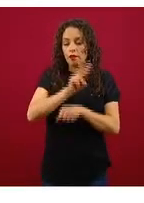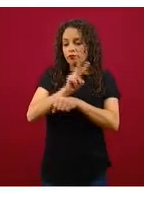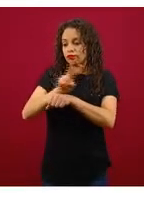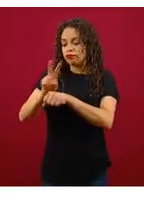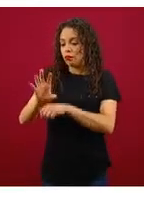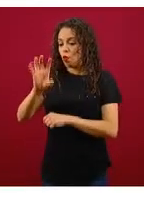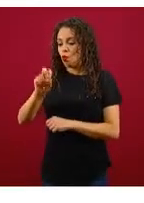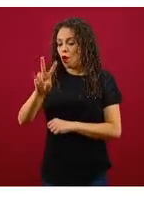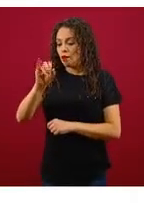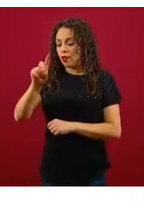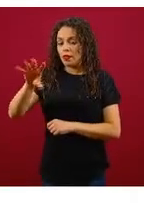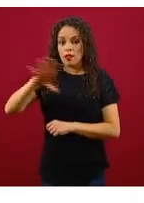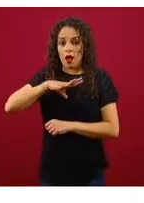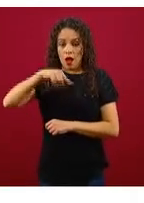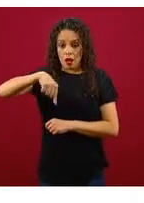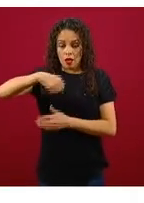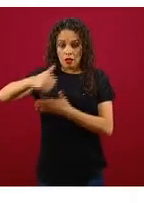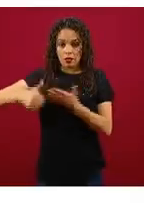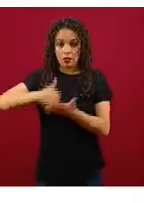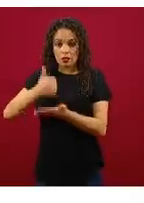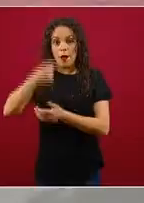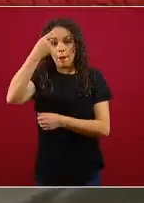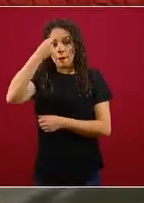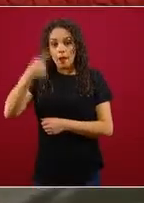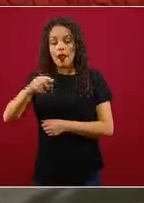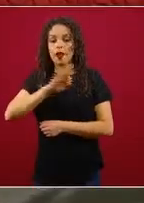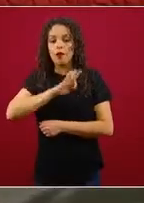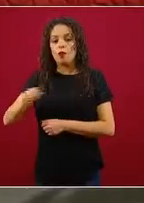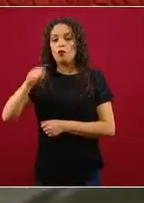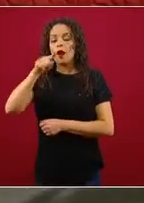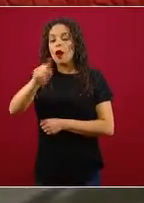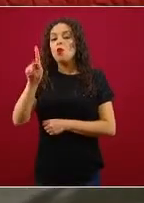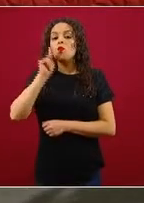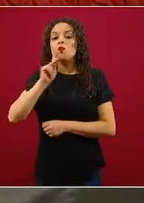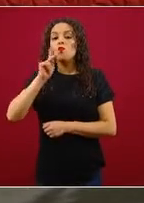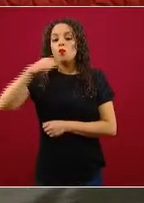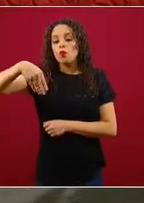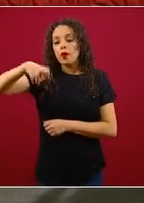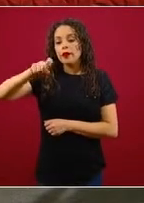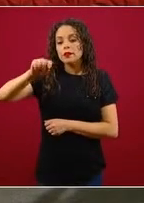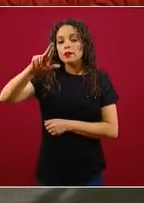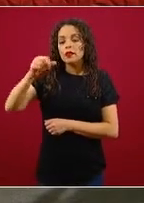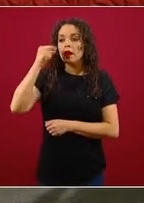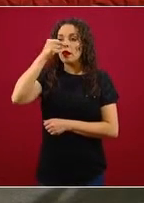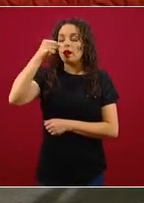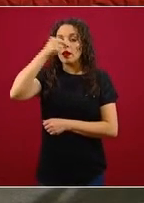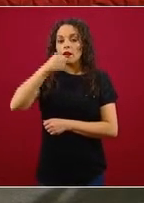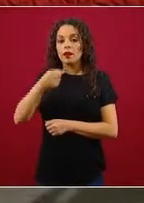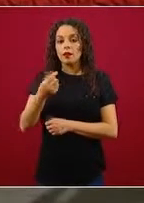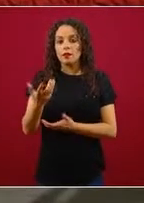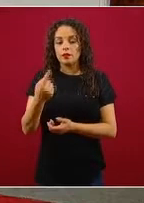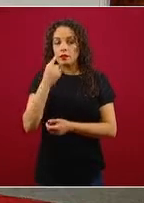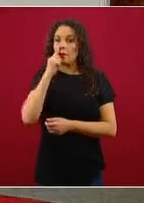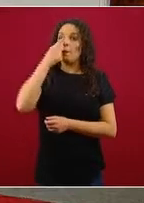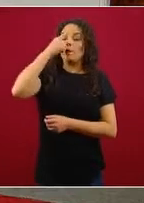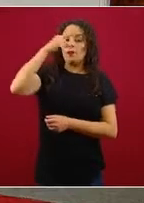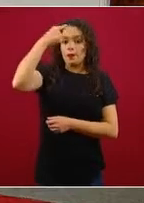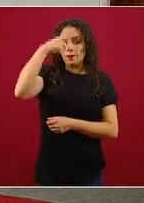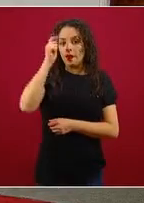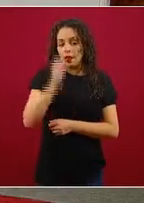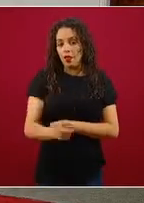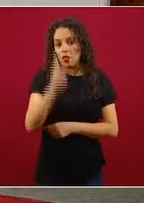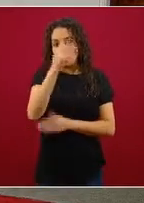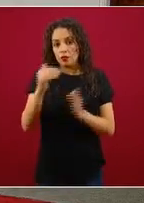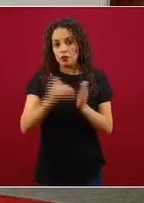para hacer la toma de muestras. Se plantea incrementar la toma de muestras a 2.700